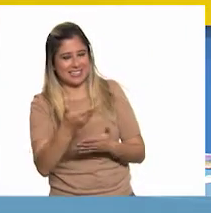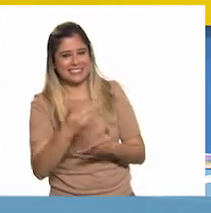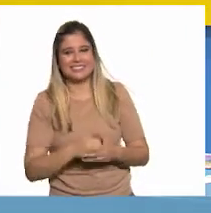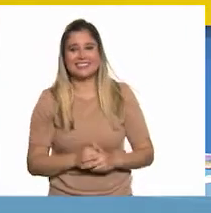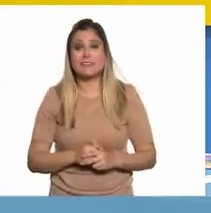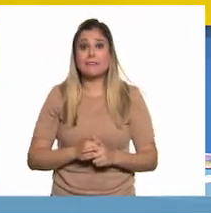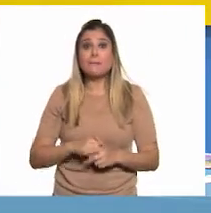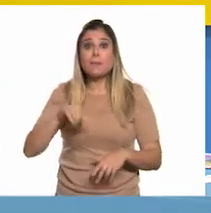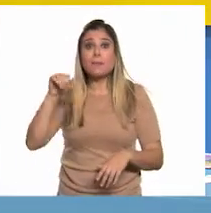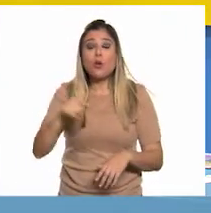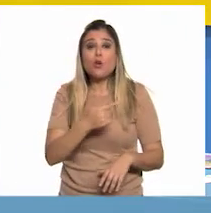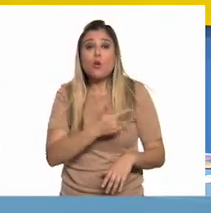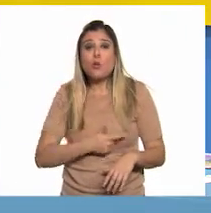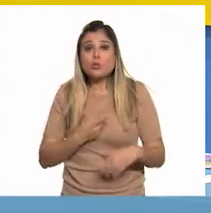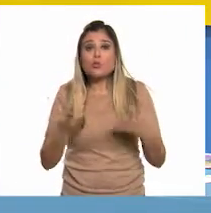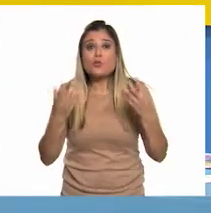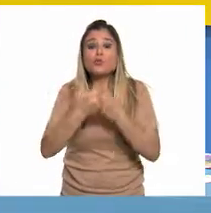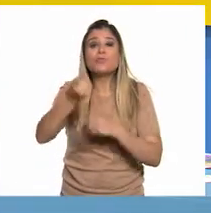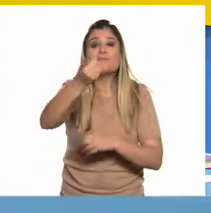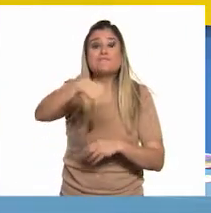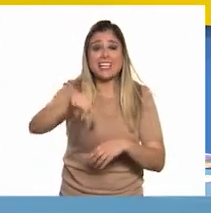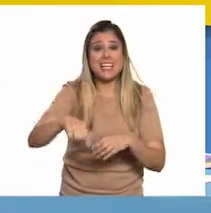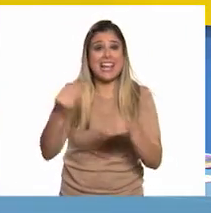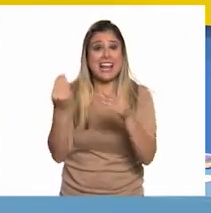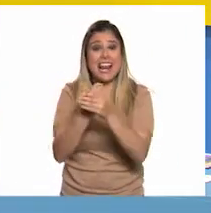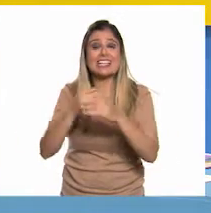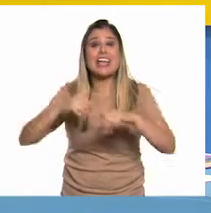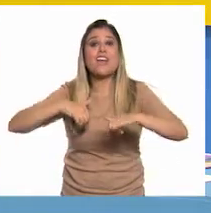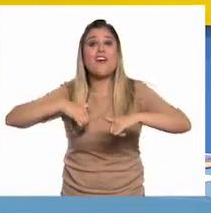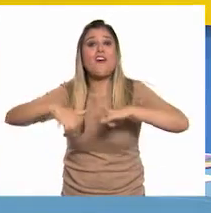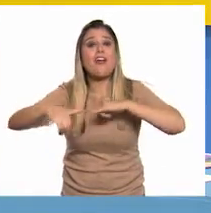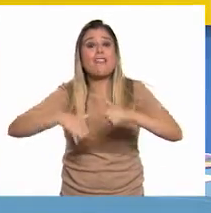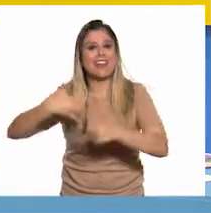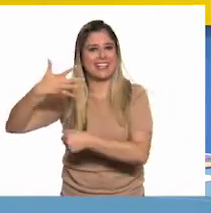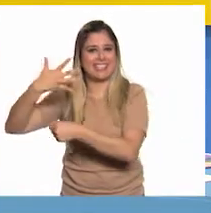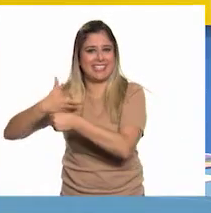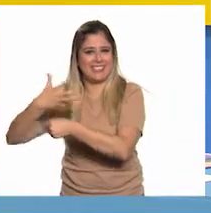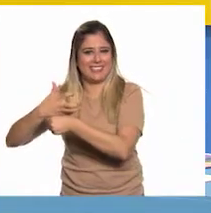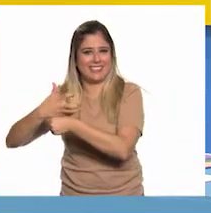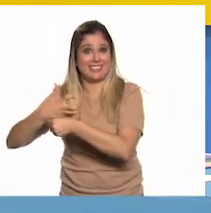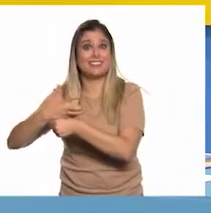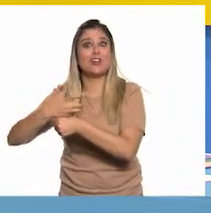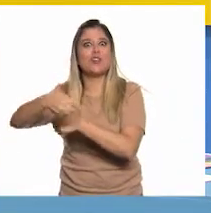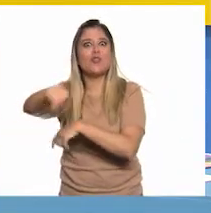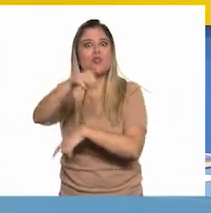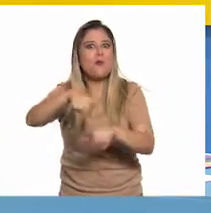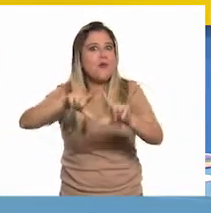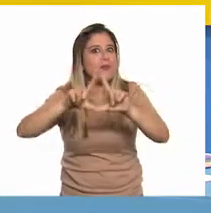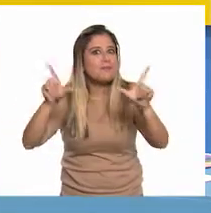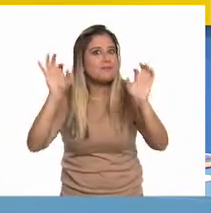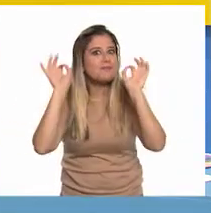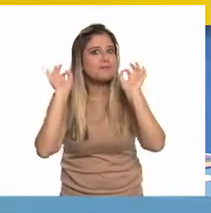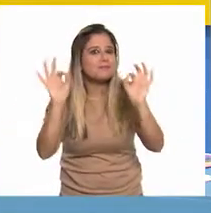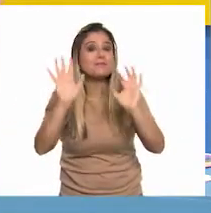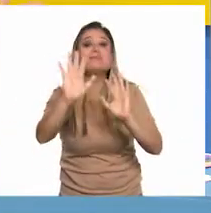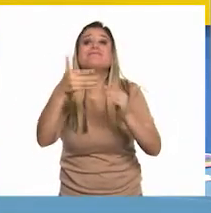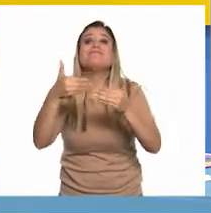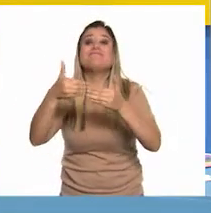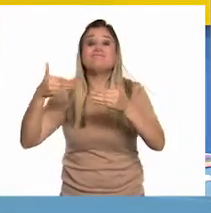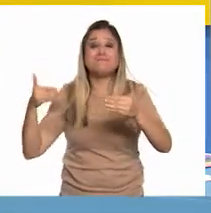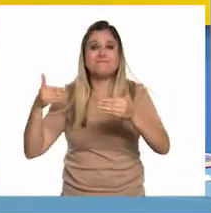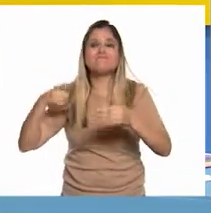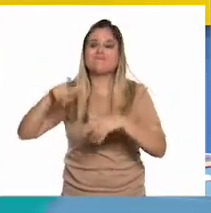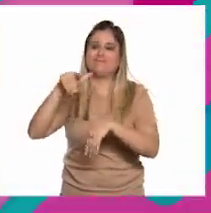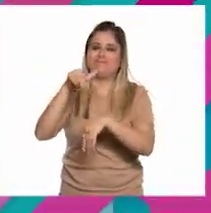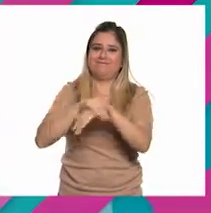Vamos a tener el gusto de estar con ustedes en esta clase de geografía de quinto grado. ¿Están listos? Pero antes, vamos con